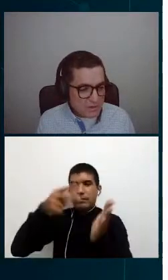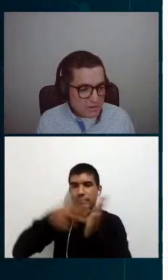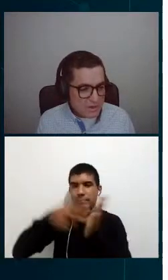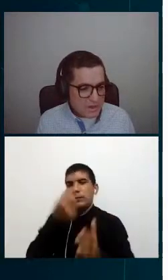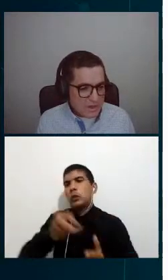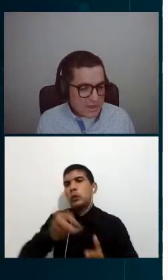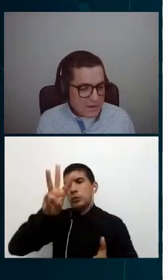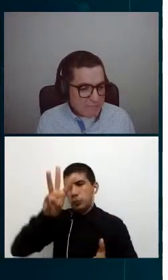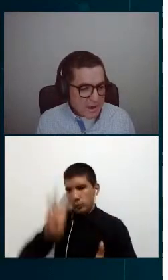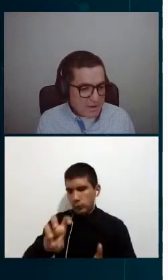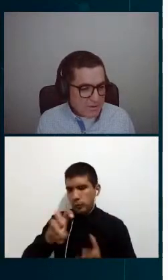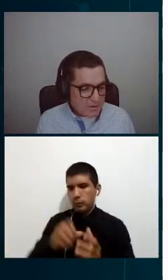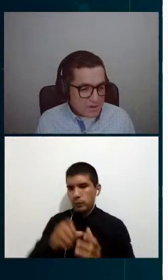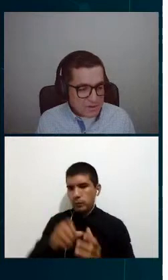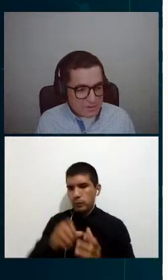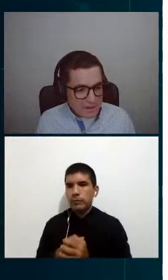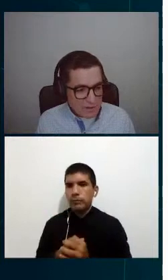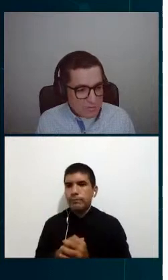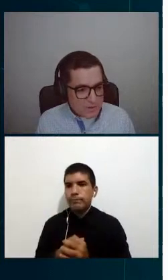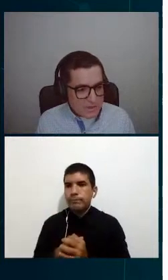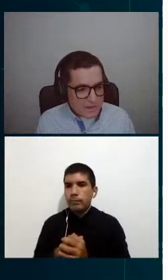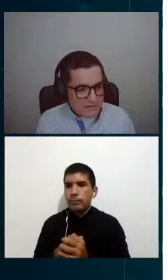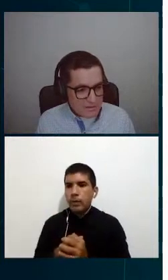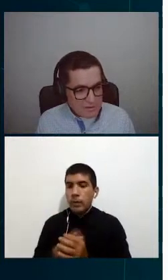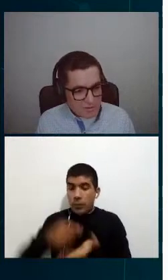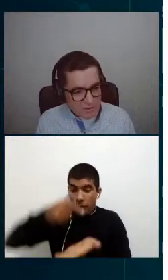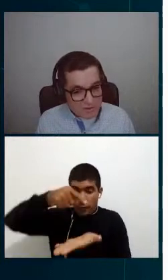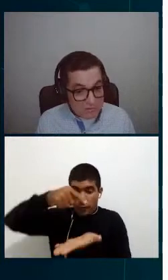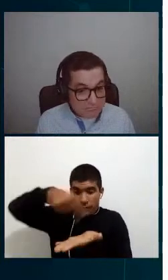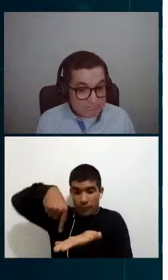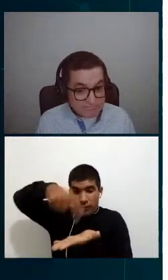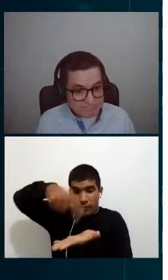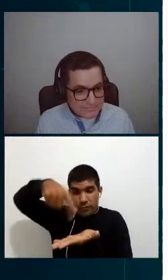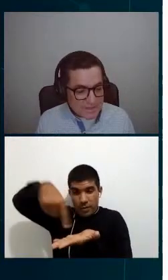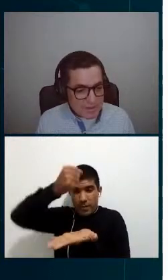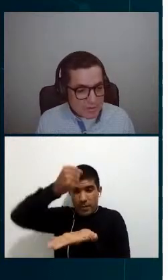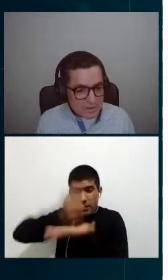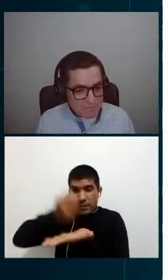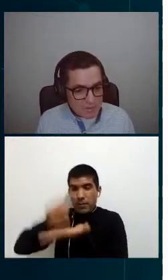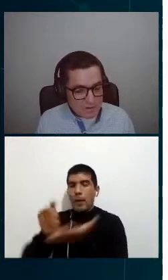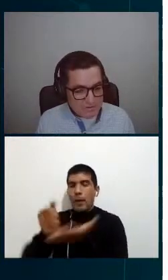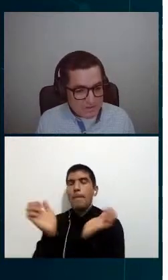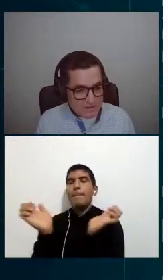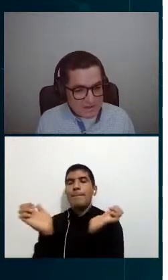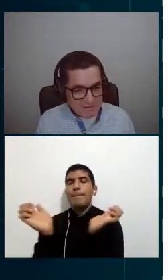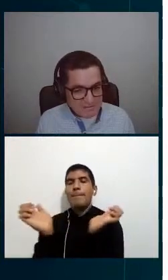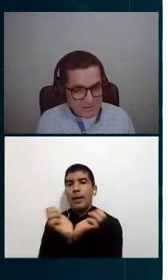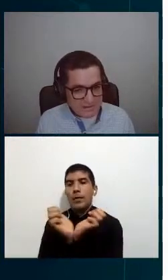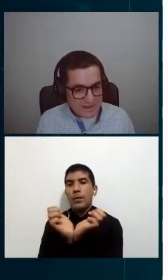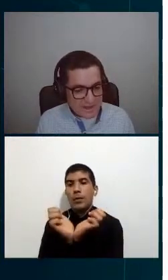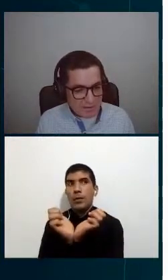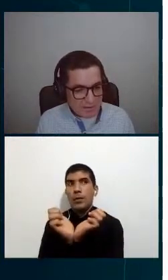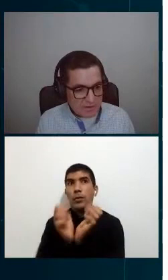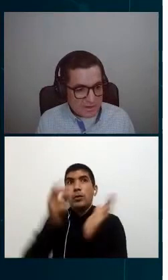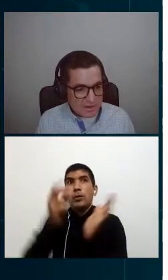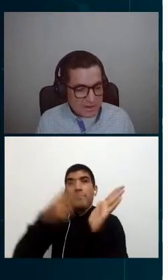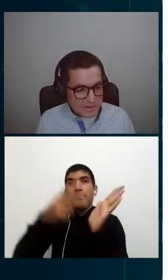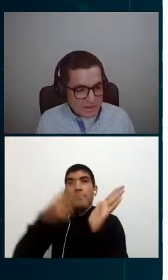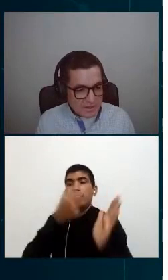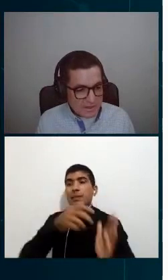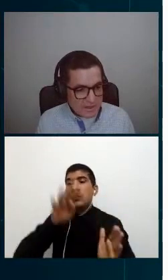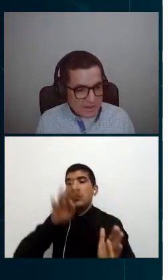el contrato en mayo de 2019, o sea, es un término de tiempo bastante, bastante largo